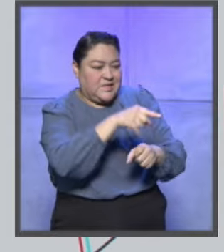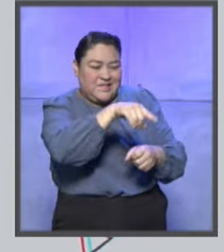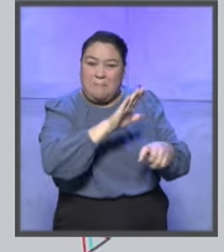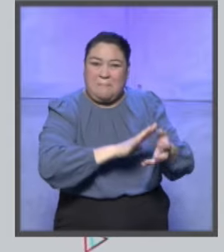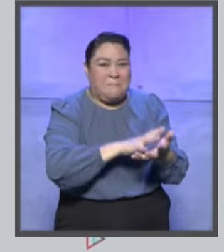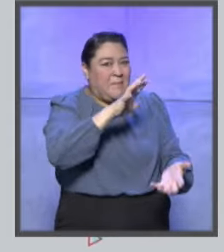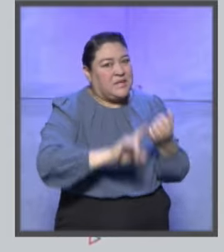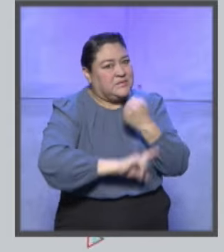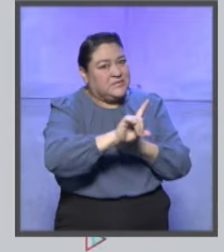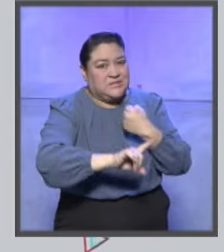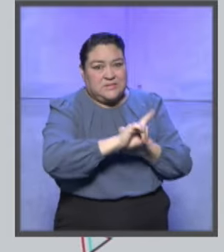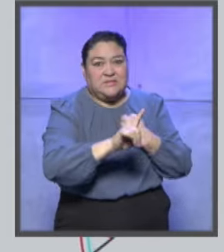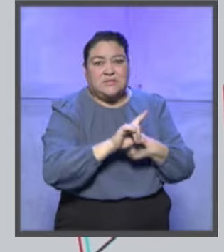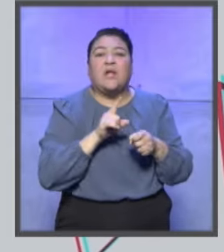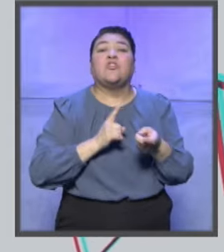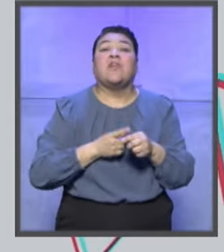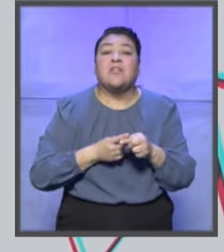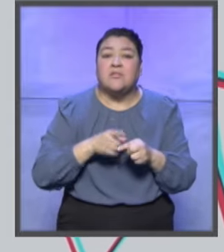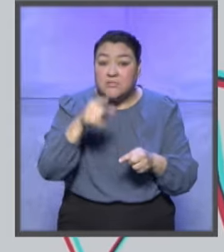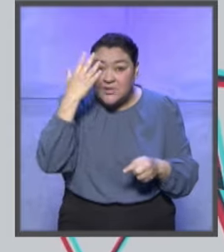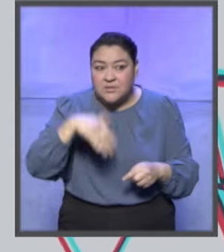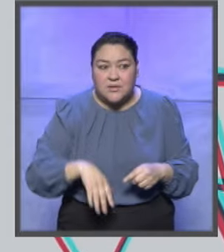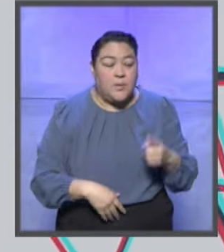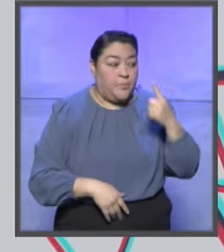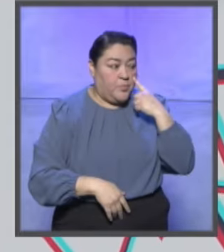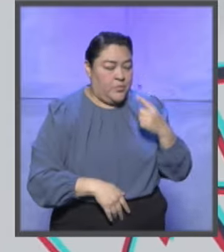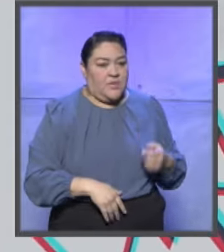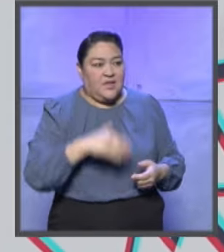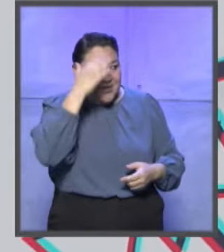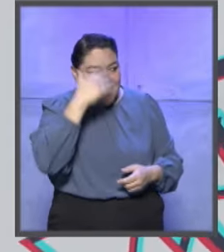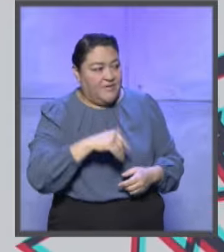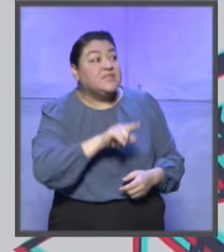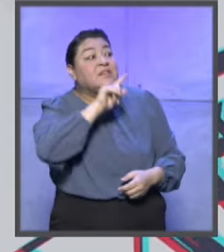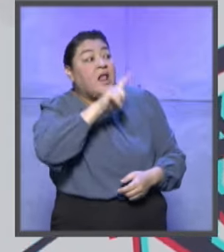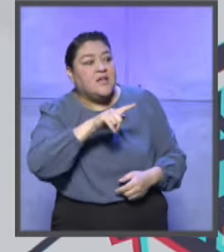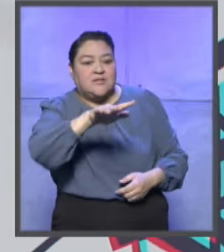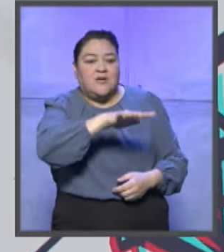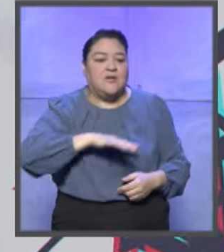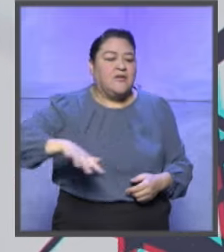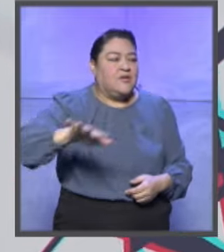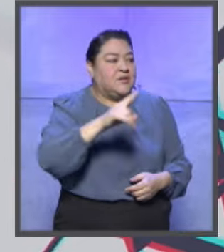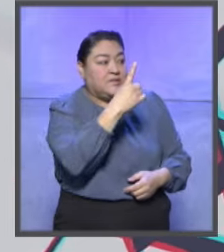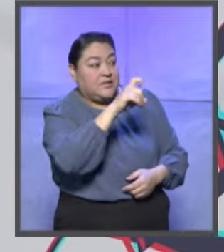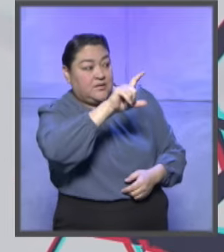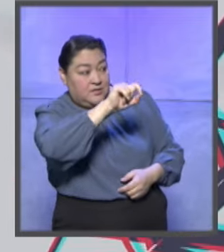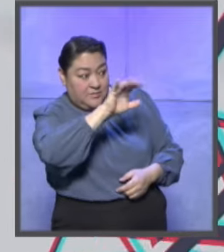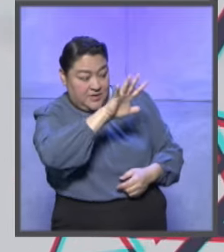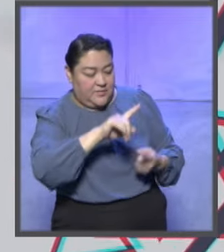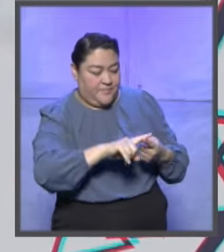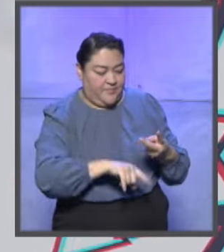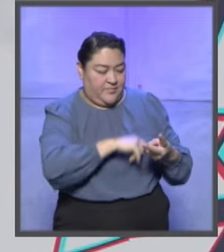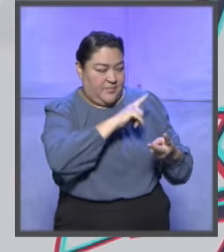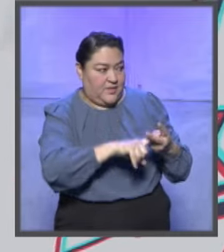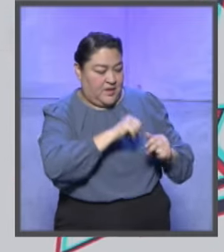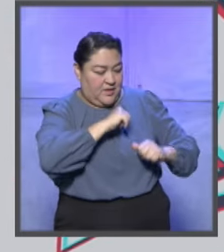cantidad de impugnaciones? ¿Cuál es el estado del tiempo? Bueno, yo creo que Jalisco, por la cantidad de municipios que tiene, 125, por la cantidad de cargos que va a elegir, pues